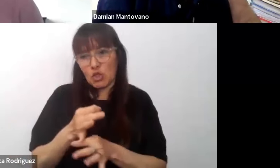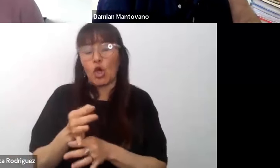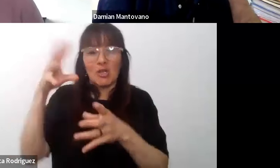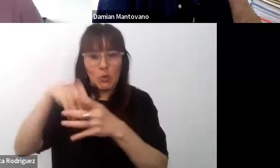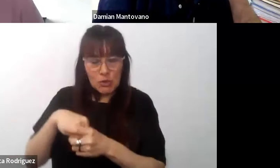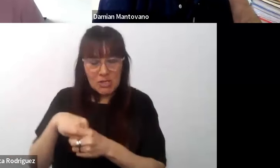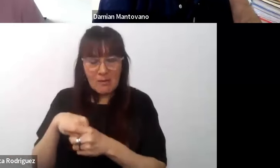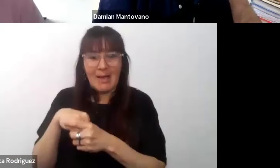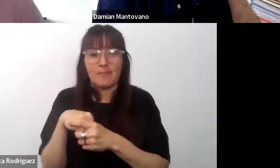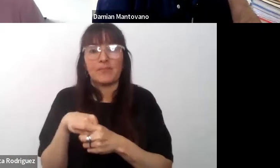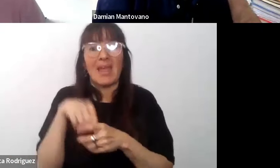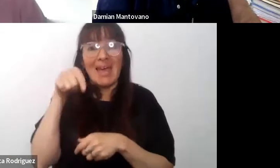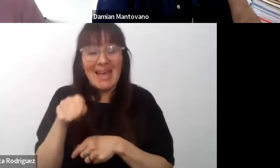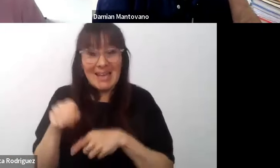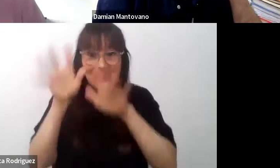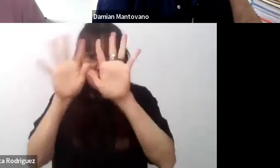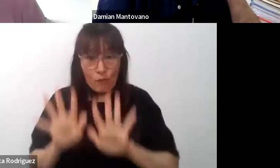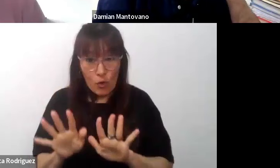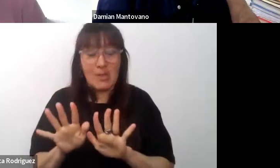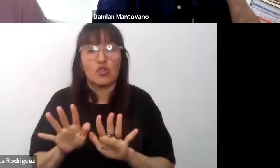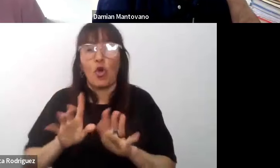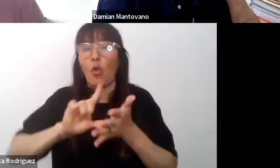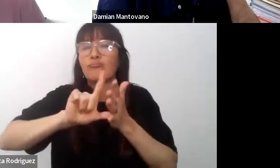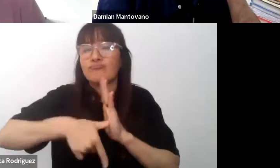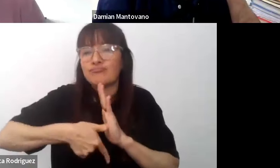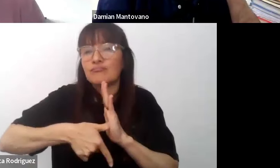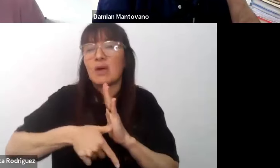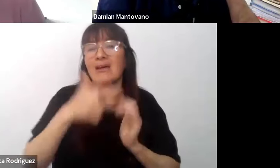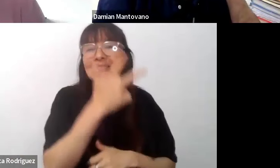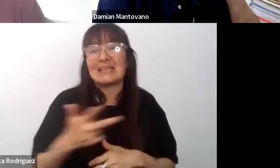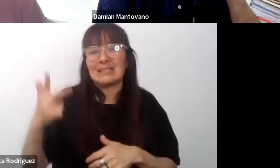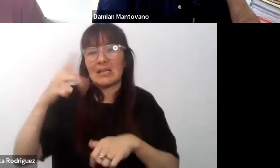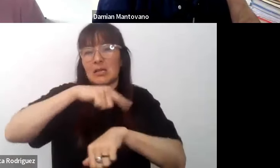y esa formación dura 300 horas